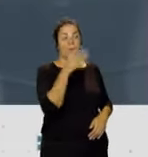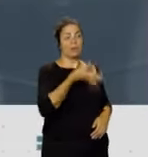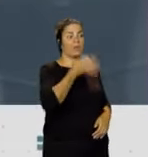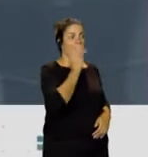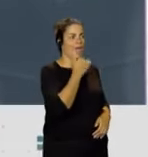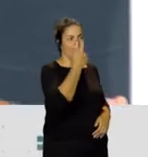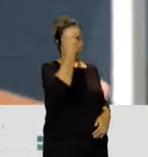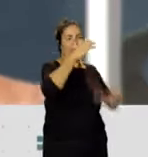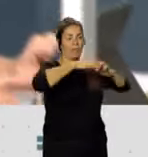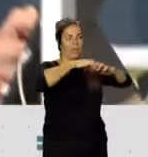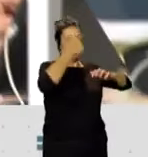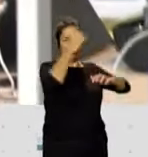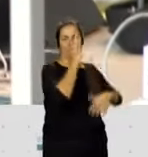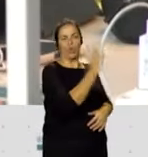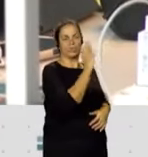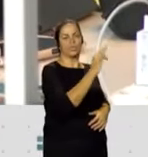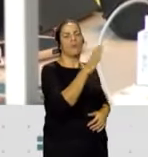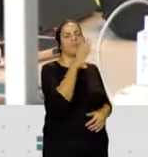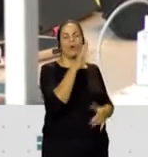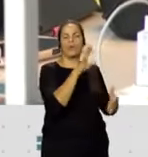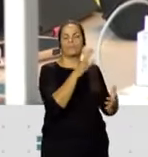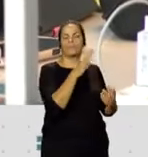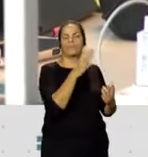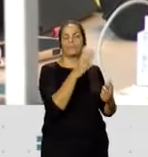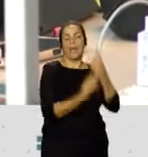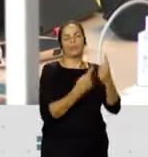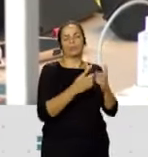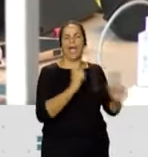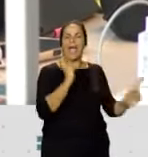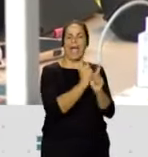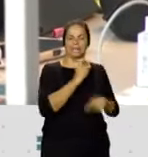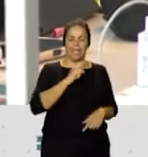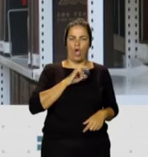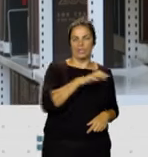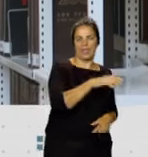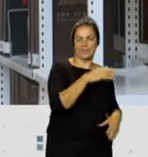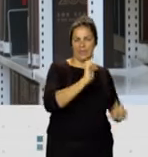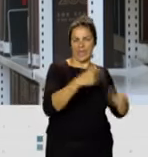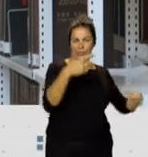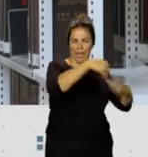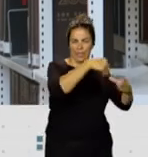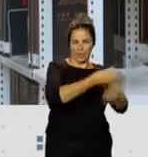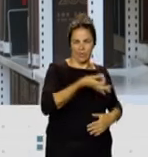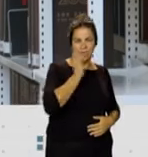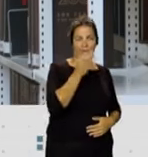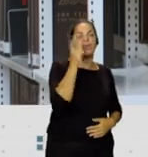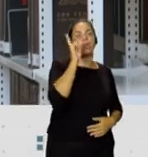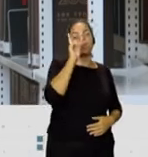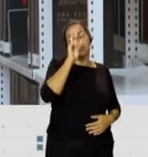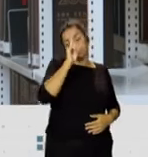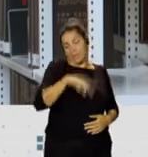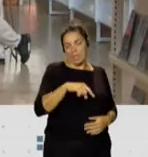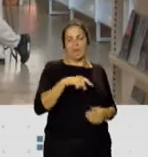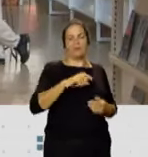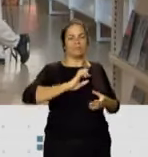positiva para el cerebro, todo lo que está relacionado con algunos antioxidantes naturales del café, polifenoles y también el ácido clorogénico, que también